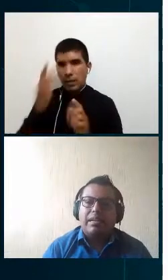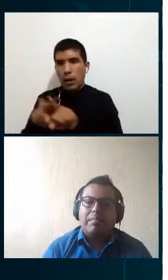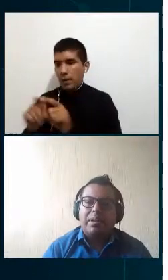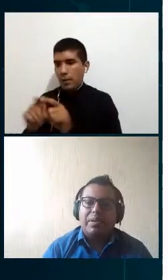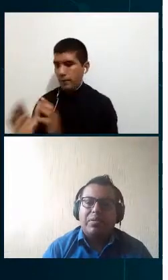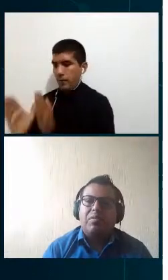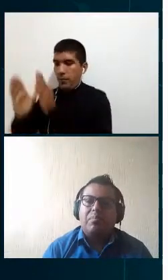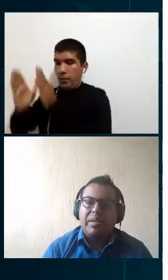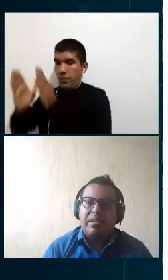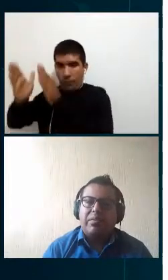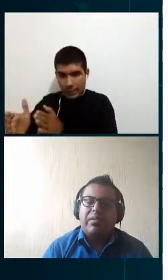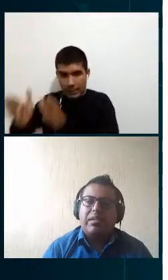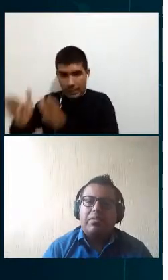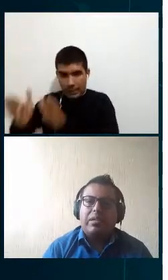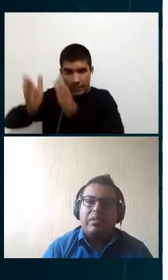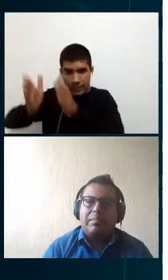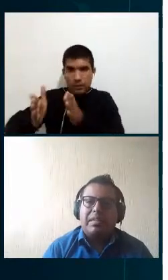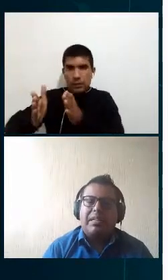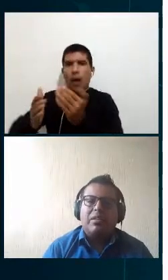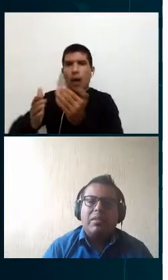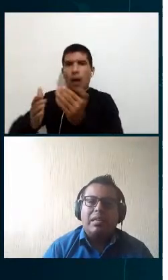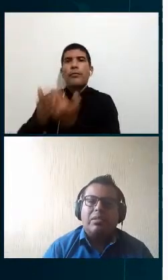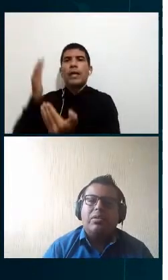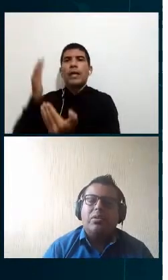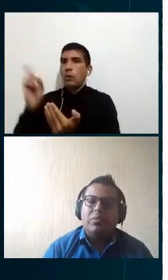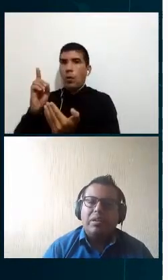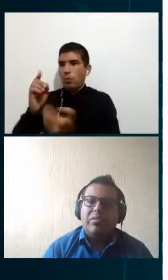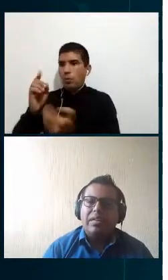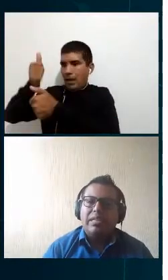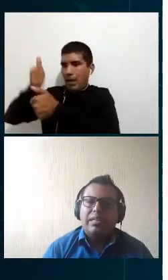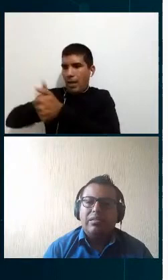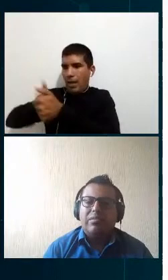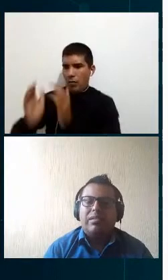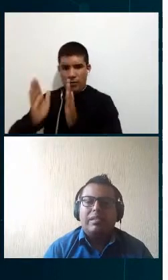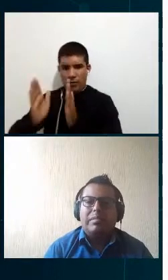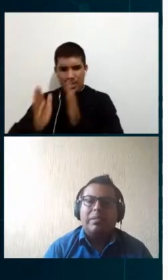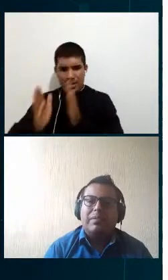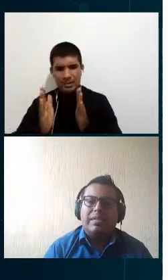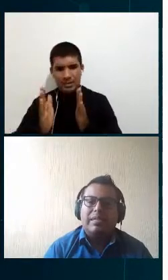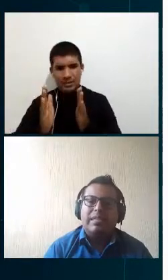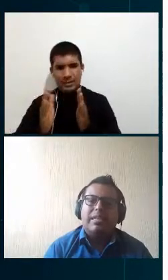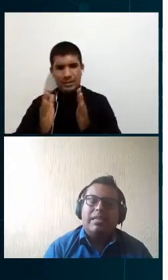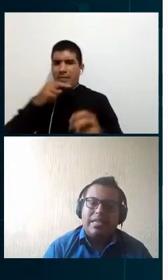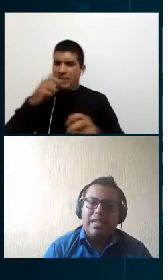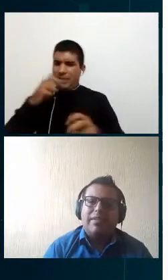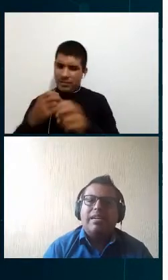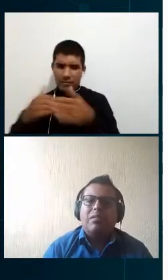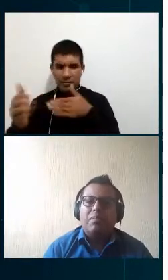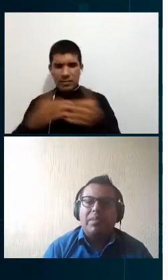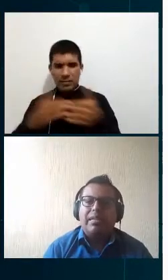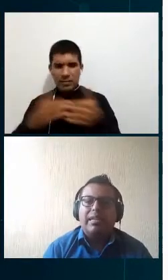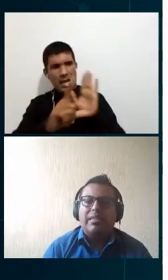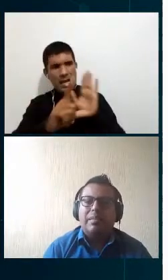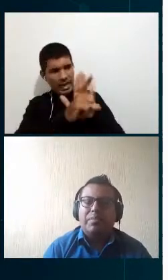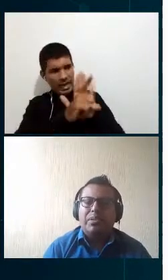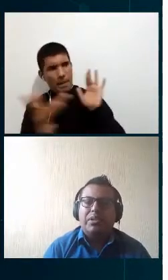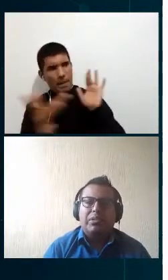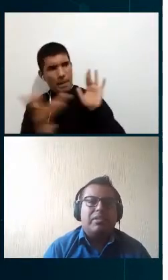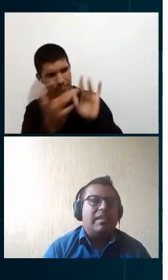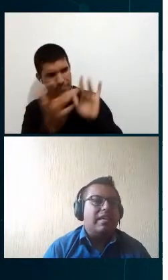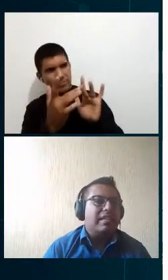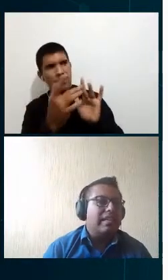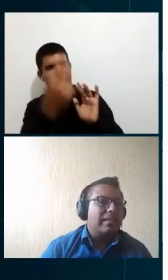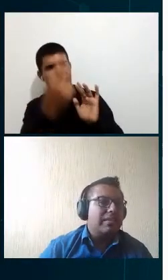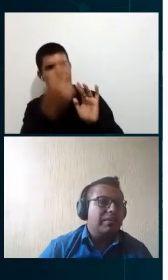primero cumplir con lo que regulatoriamente era obligatorio y luego ir saliendo con las demás fases que iban a completar el 100